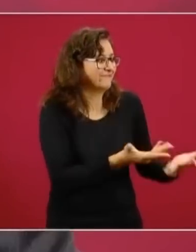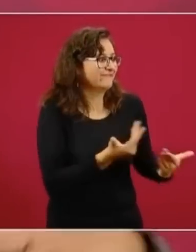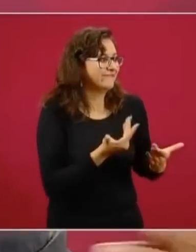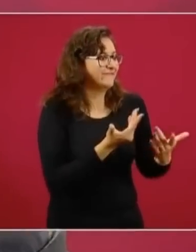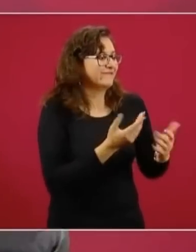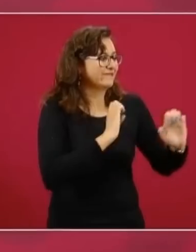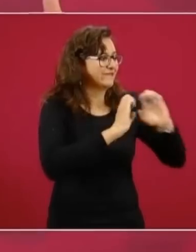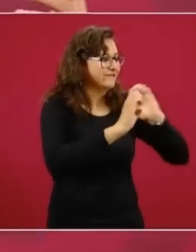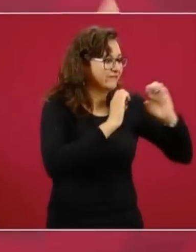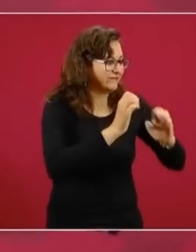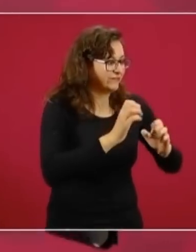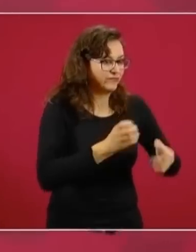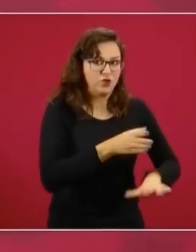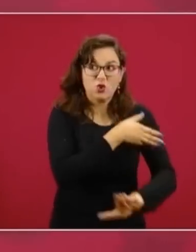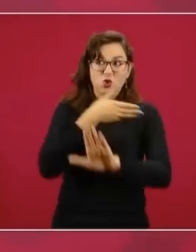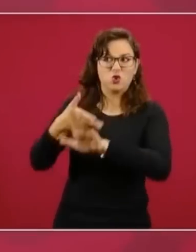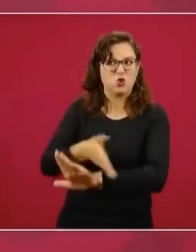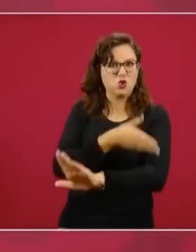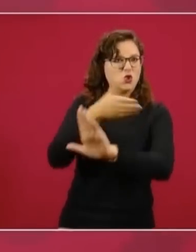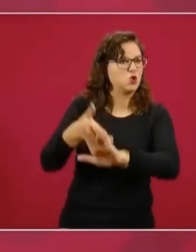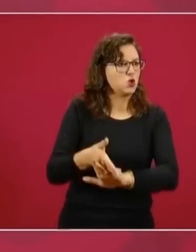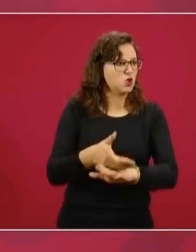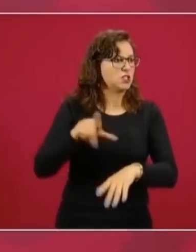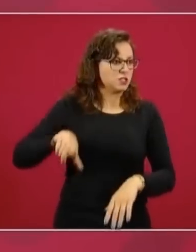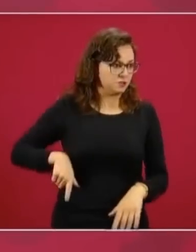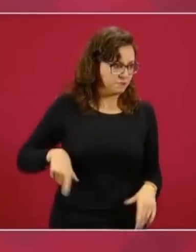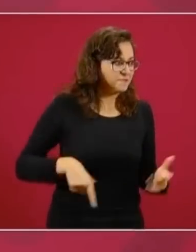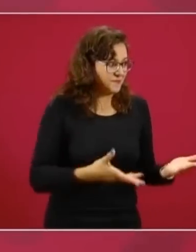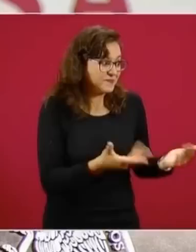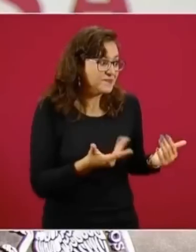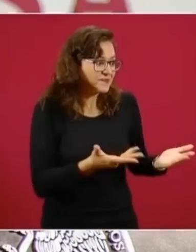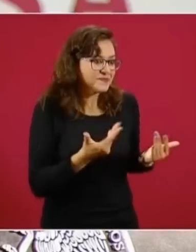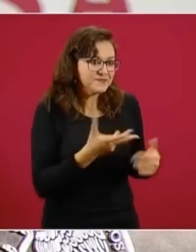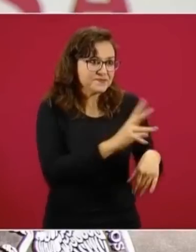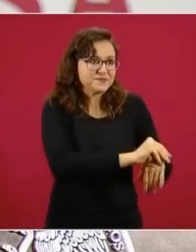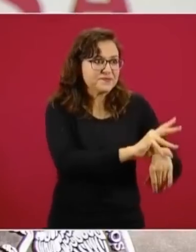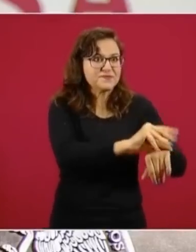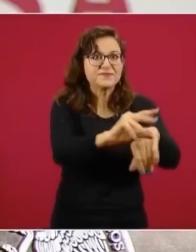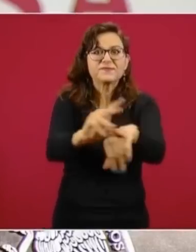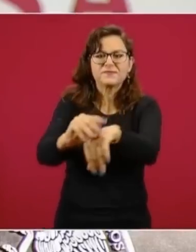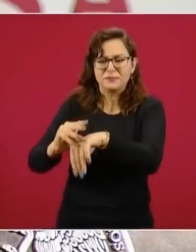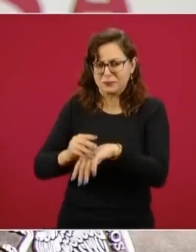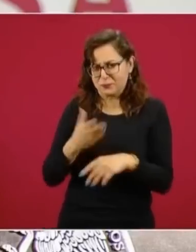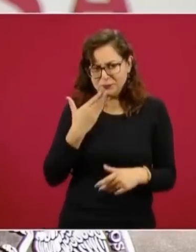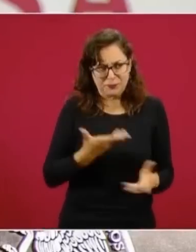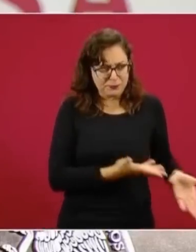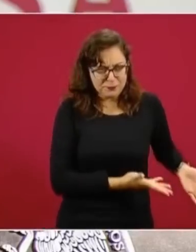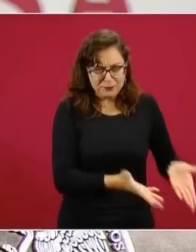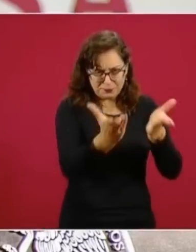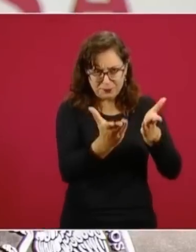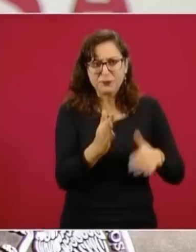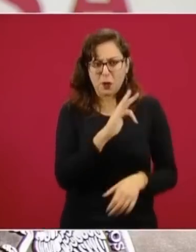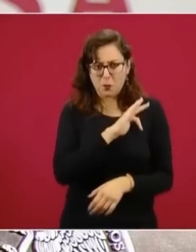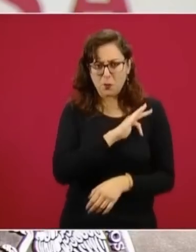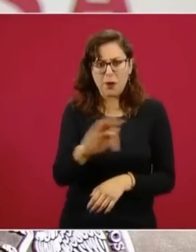para que declaren en contra de nosotros, pero